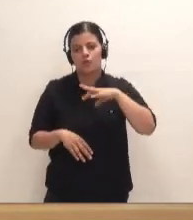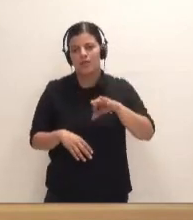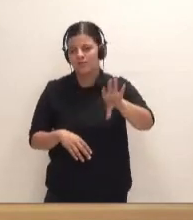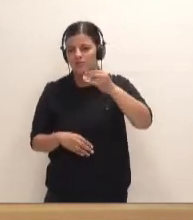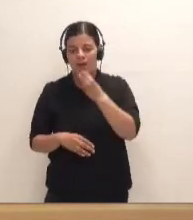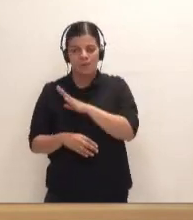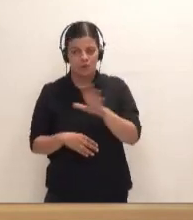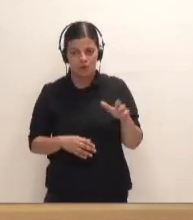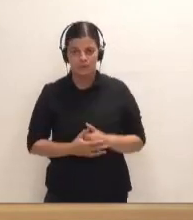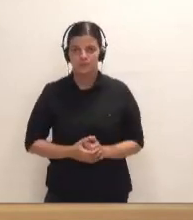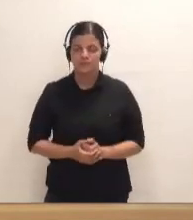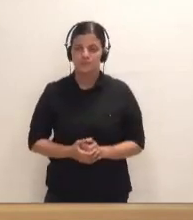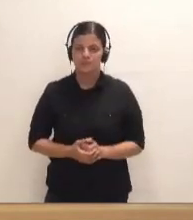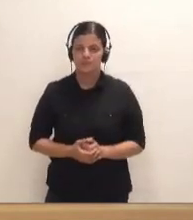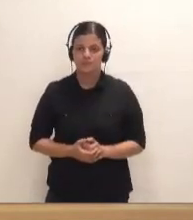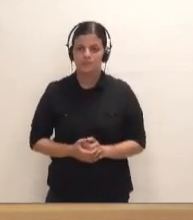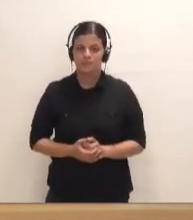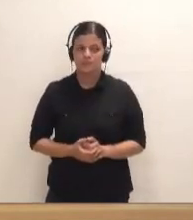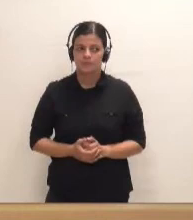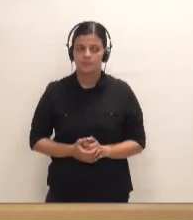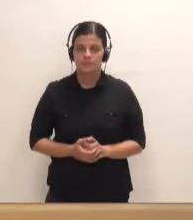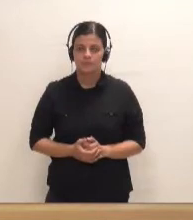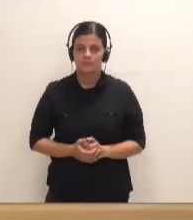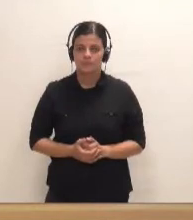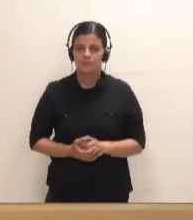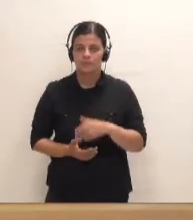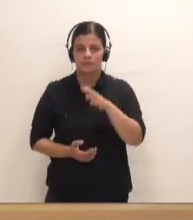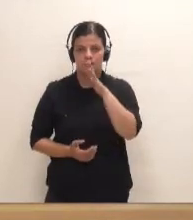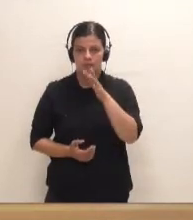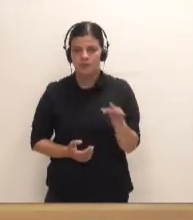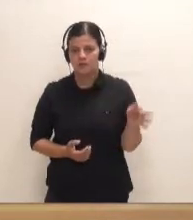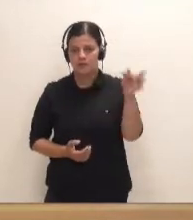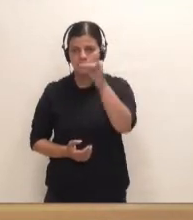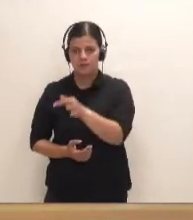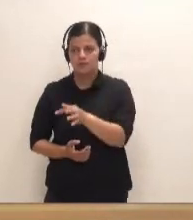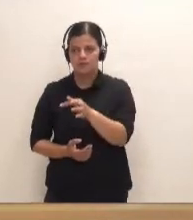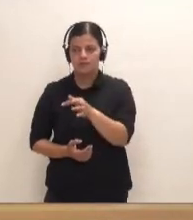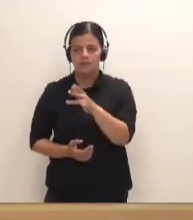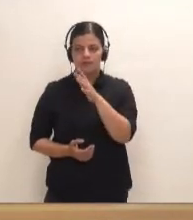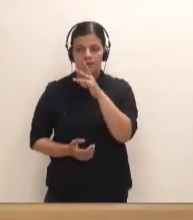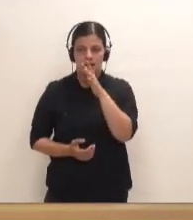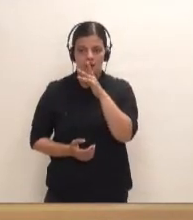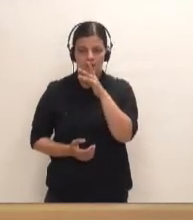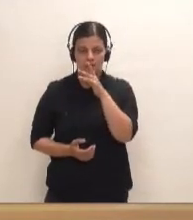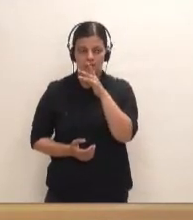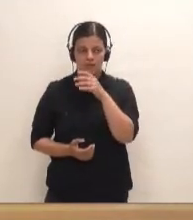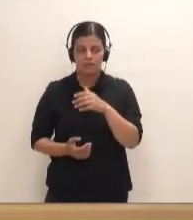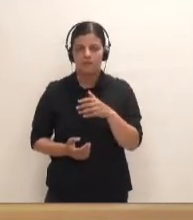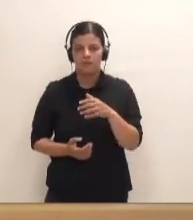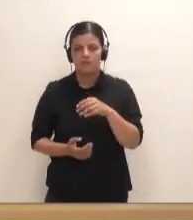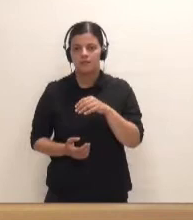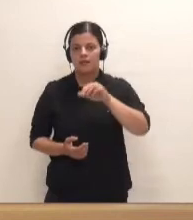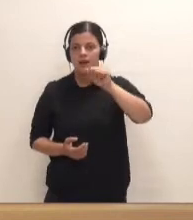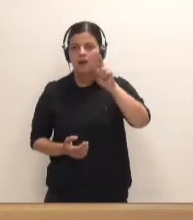mejor decisión. Continuamos con el turno de palabra. Tiene el turno don